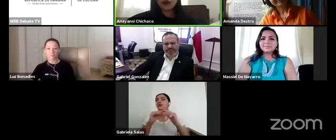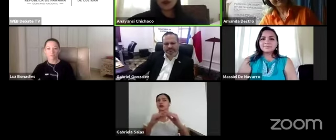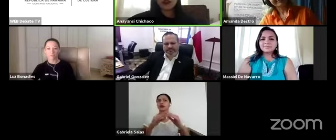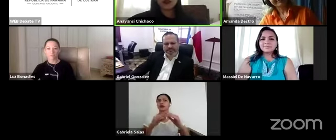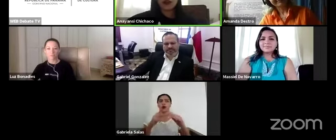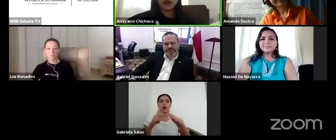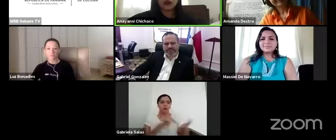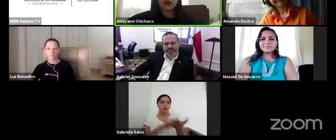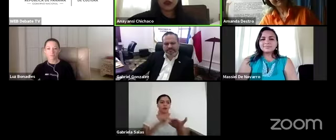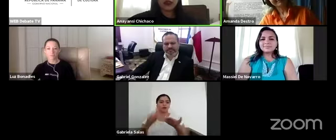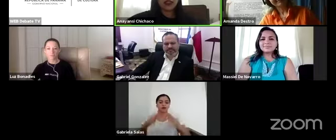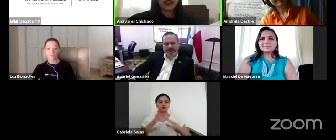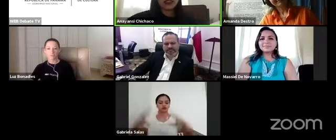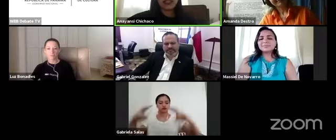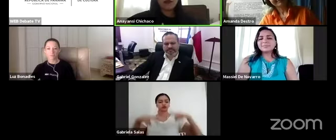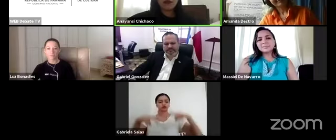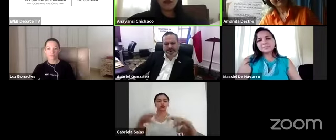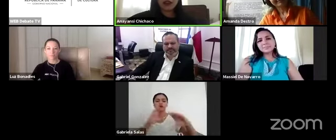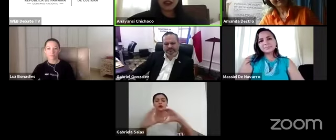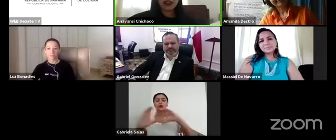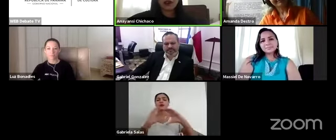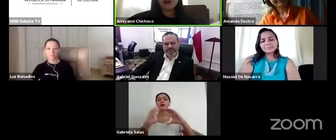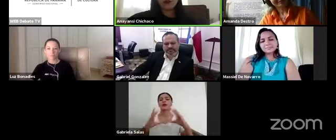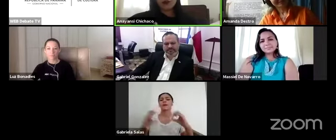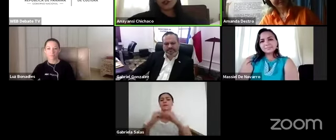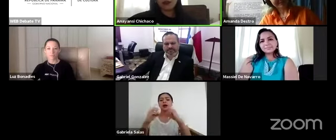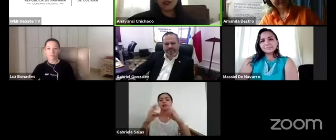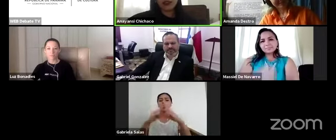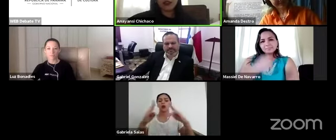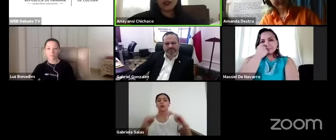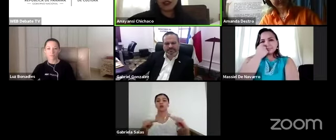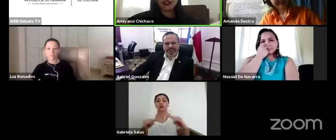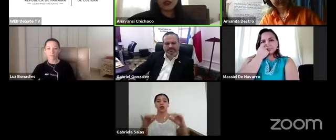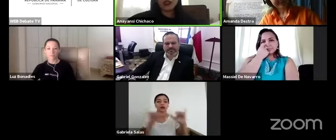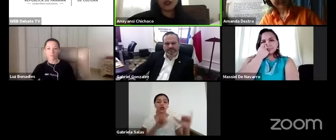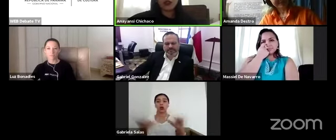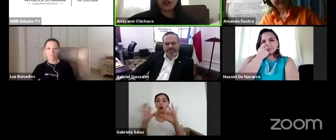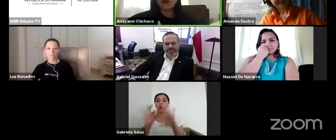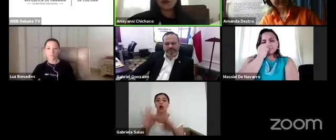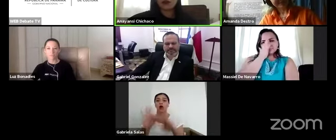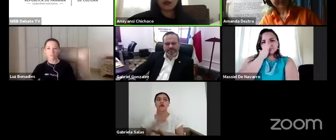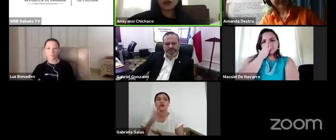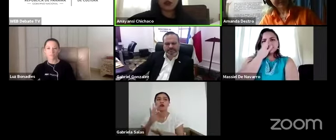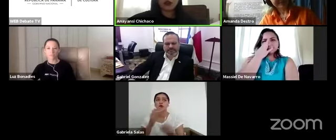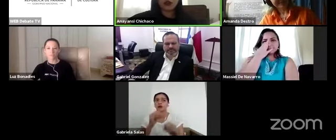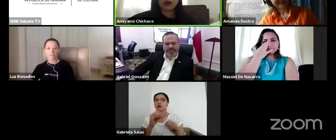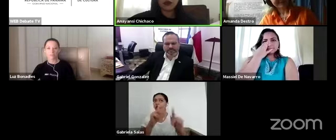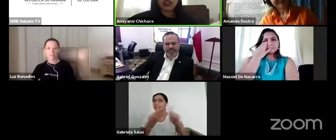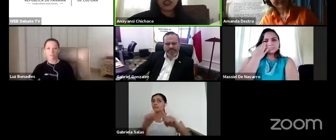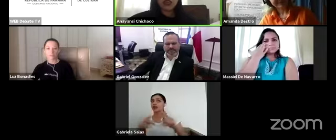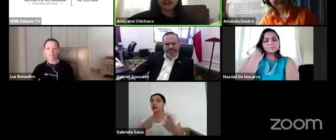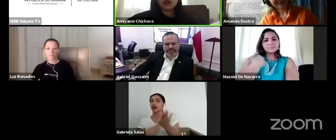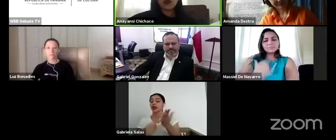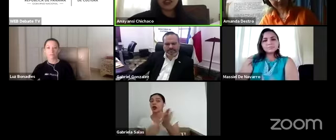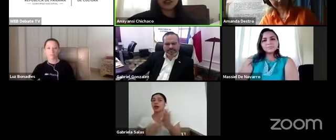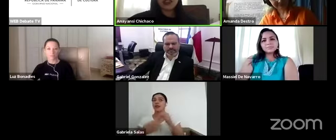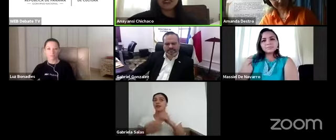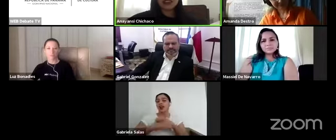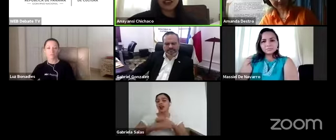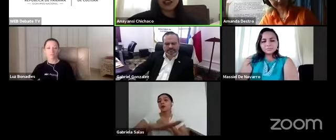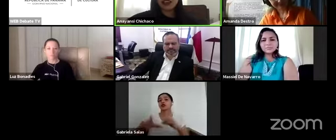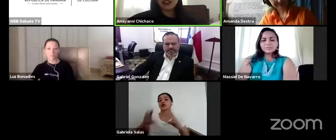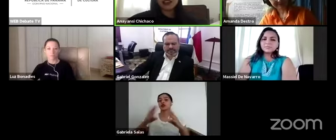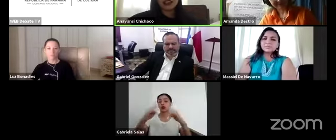conversar un poco más sobre los museos de la misma manera y veo que muchos también están comentando esto sobre la promoción de los museos estamos